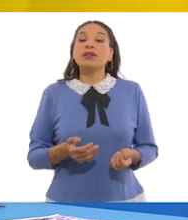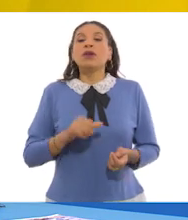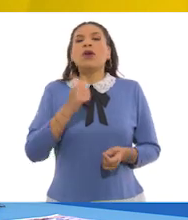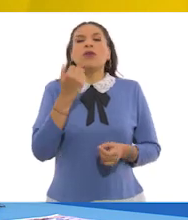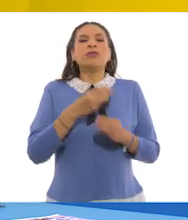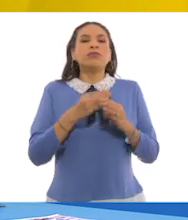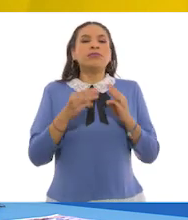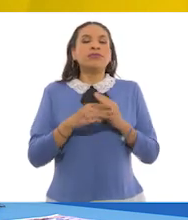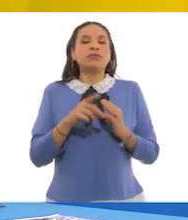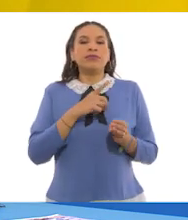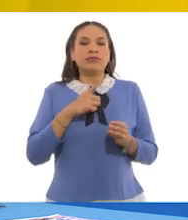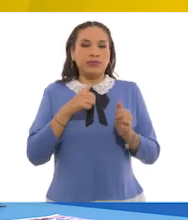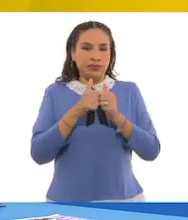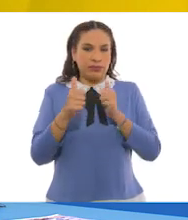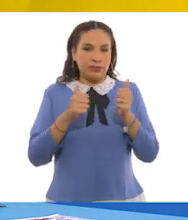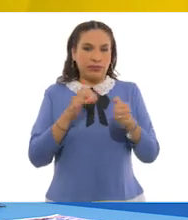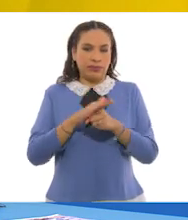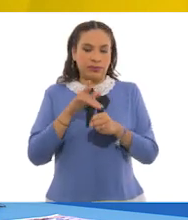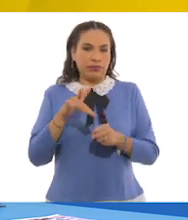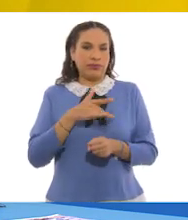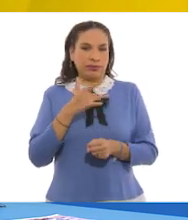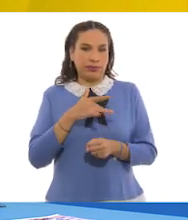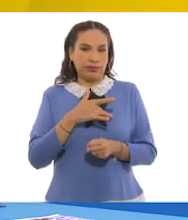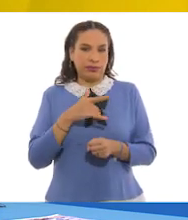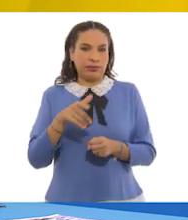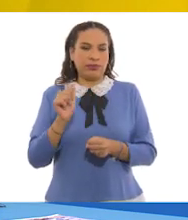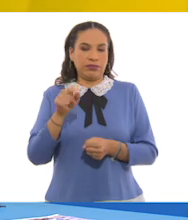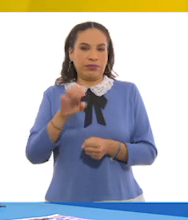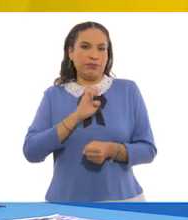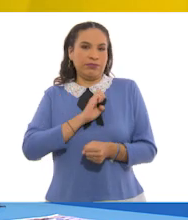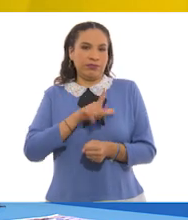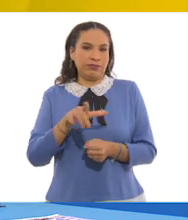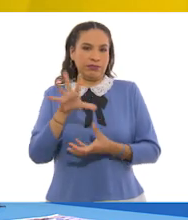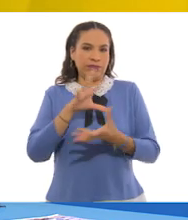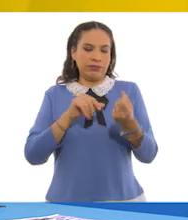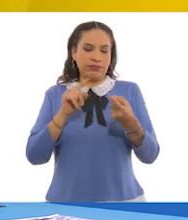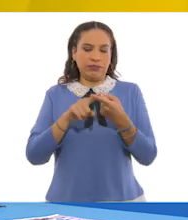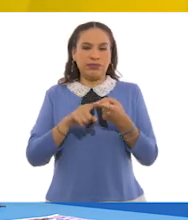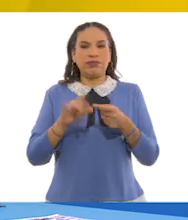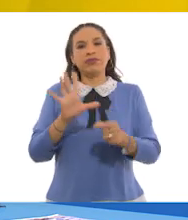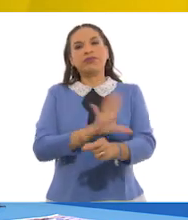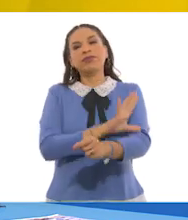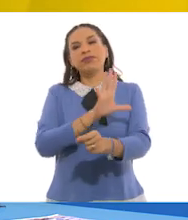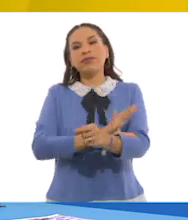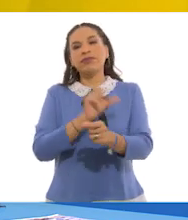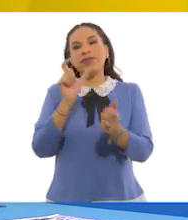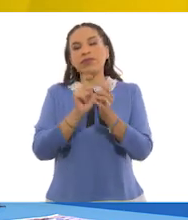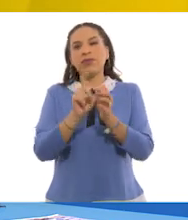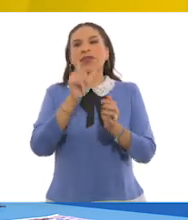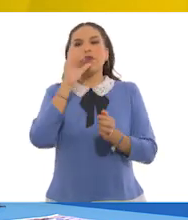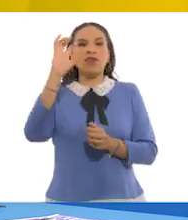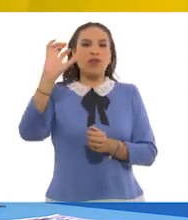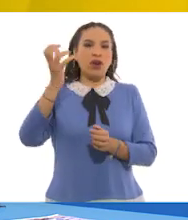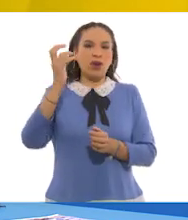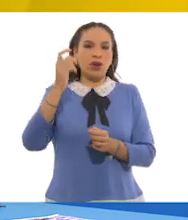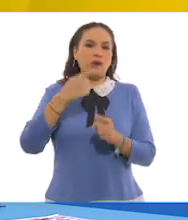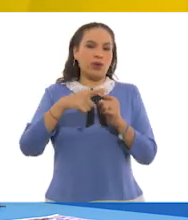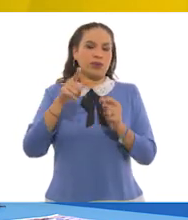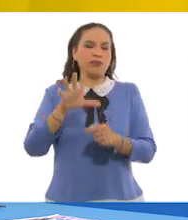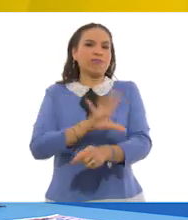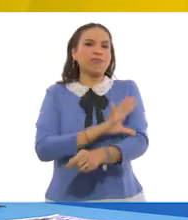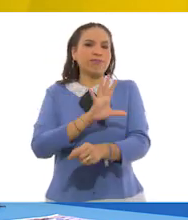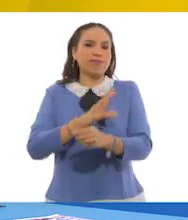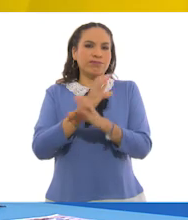Otros materiales que debemos separar porque son considerados residuos especiales, son las pilas, los focos y los aparatos